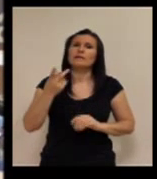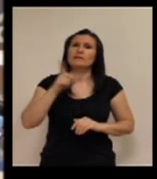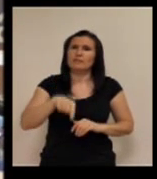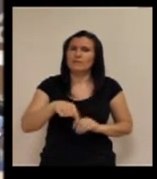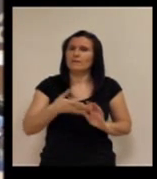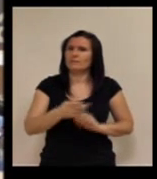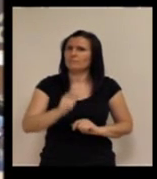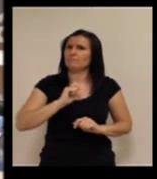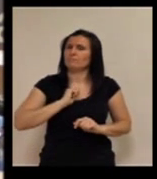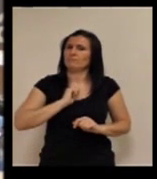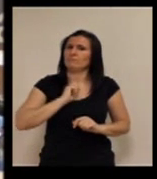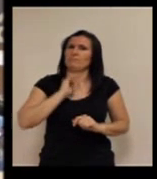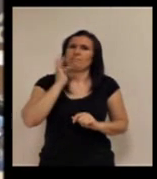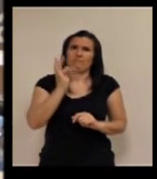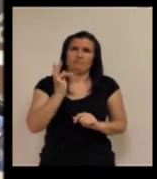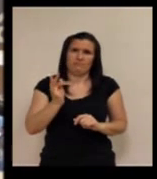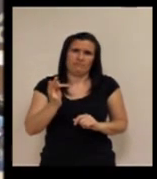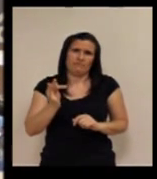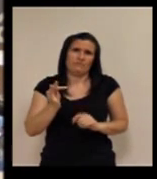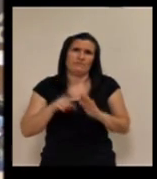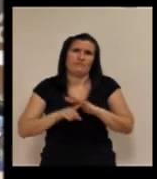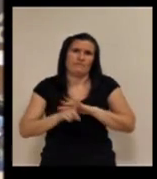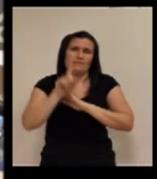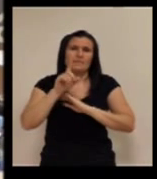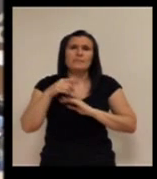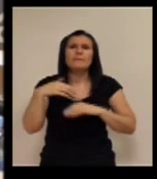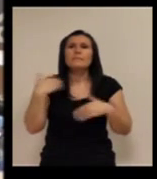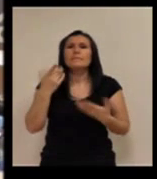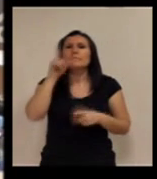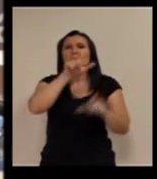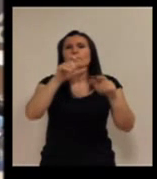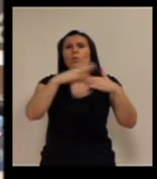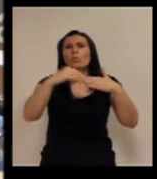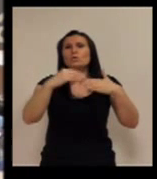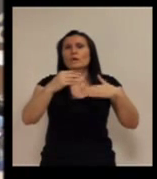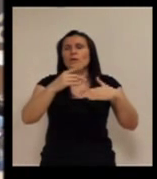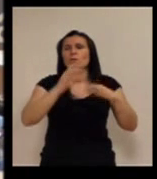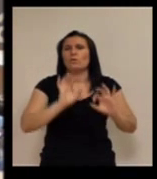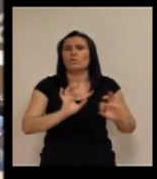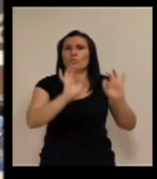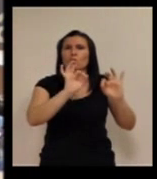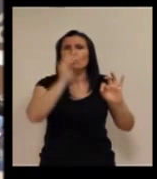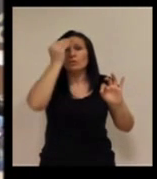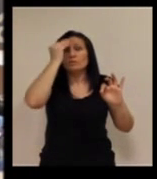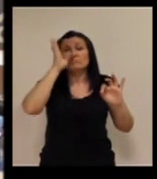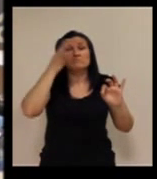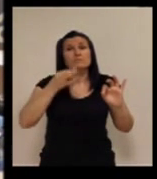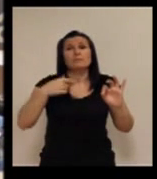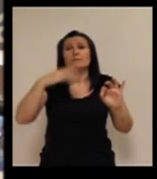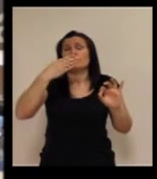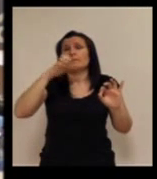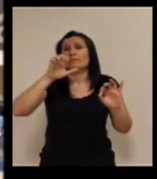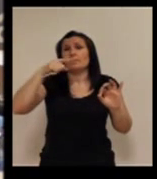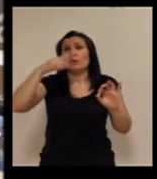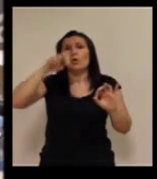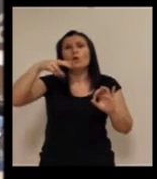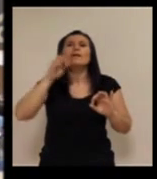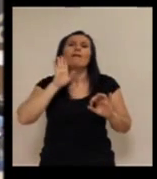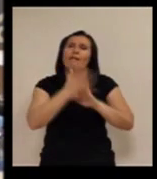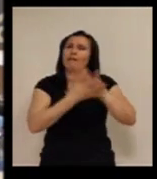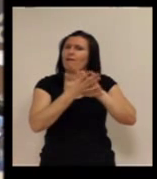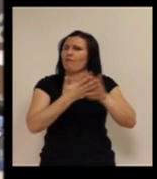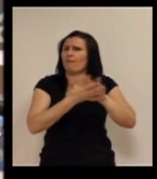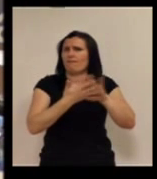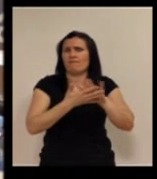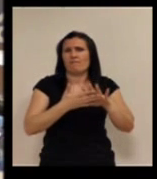decisiva. En cuanto al usuario, pues yo creo que Begoña Alba ha dicho todo, ¿no? Hemos